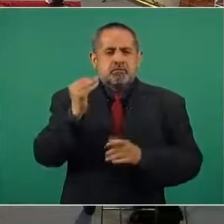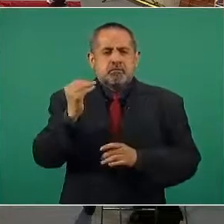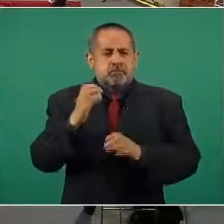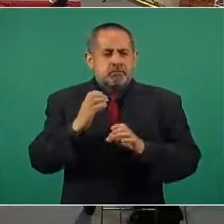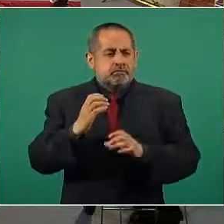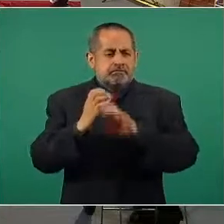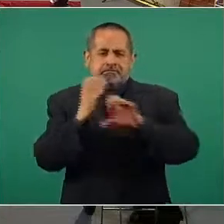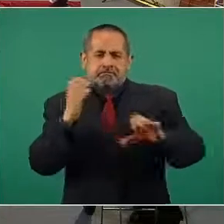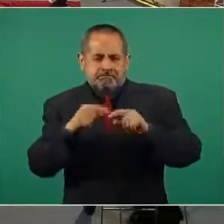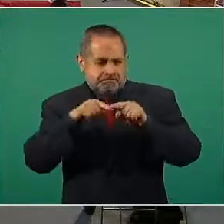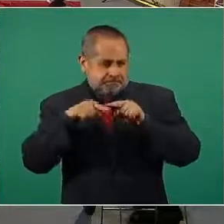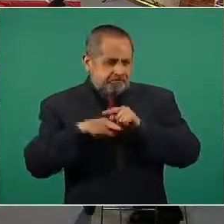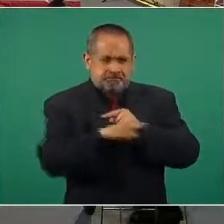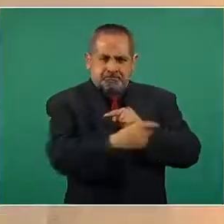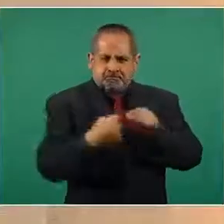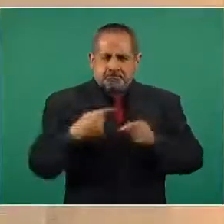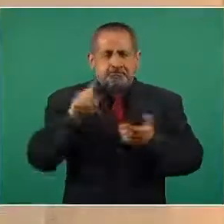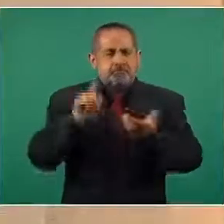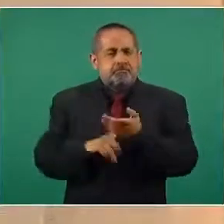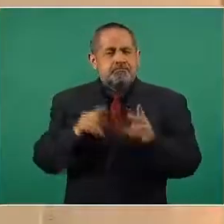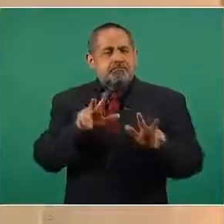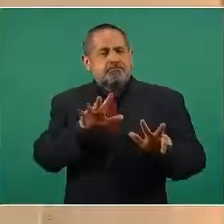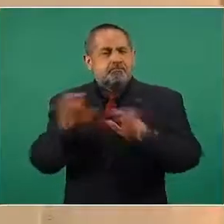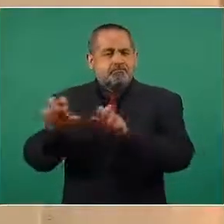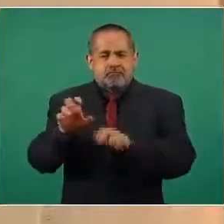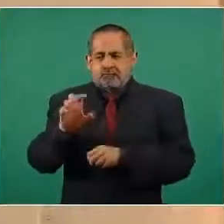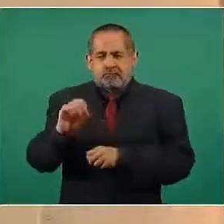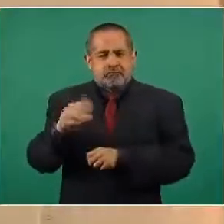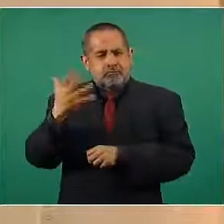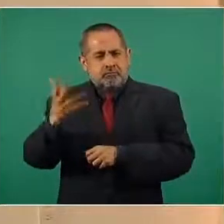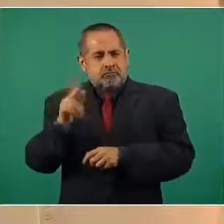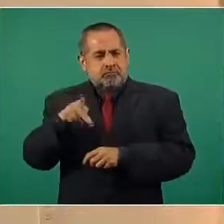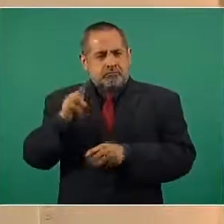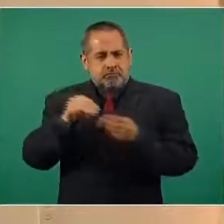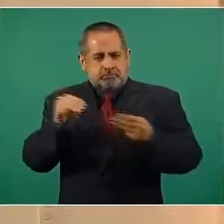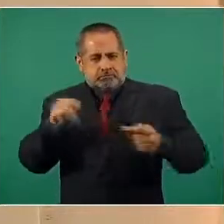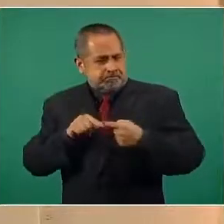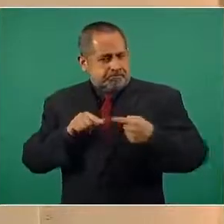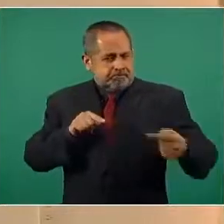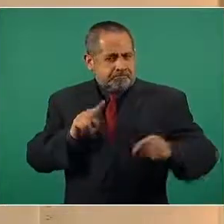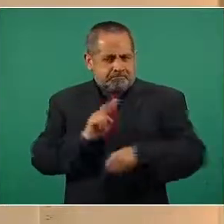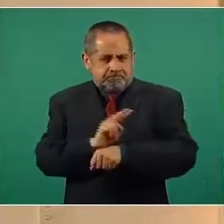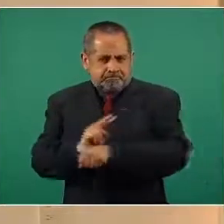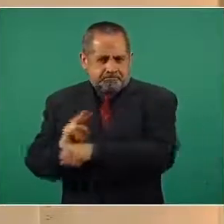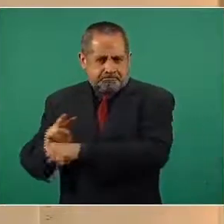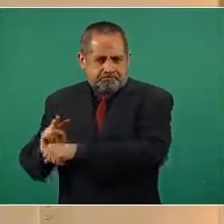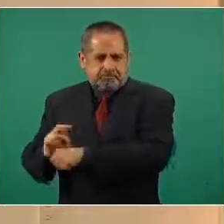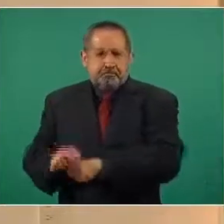en una dimensión de mil 805 kilómetros. La que sigue, por favor.